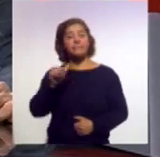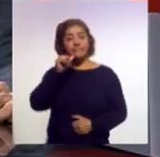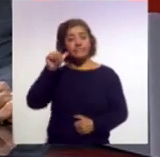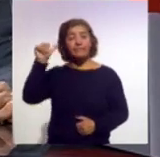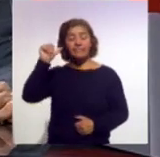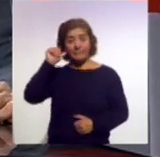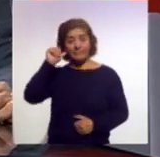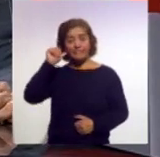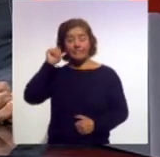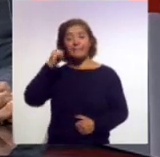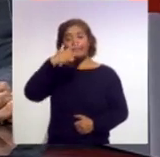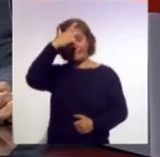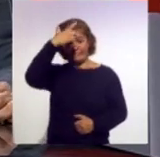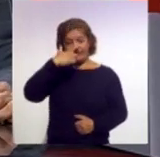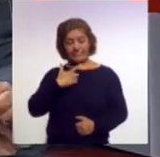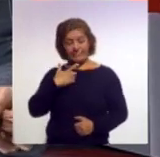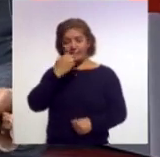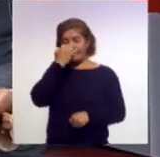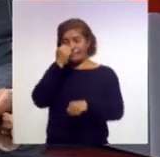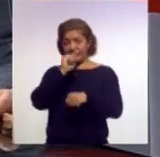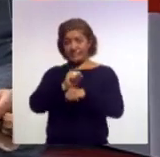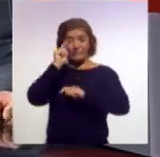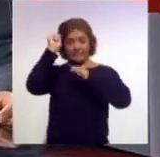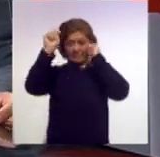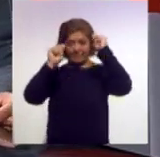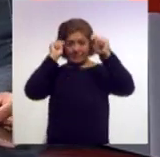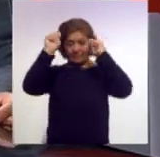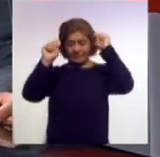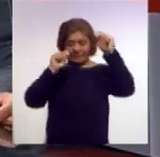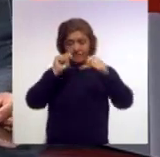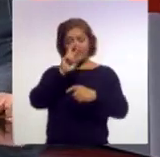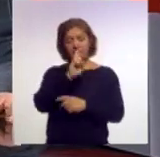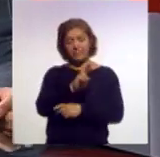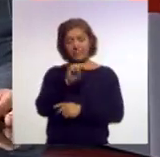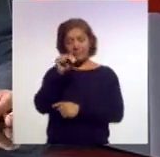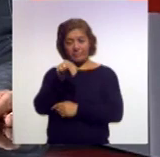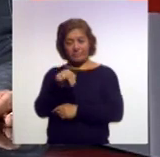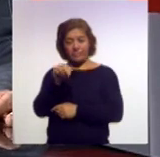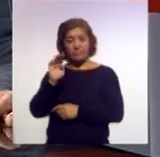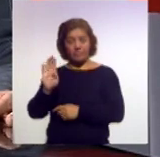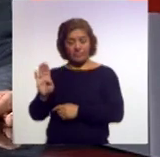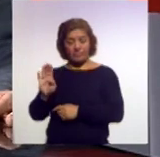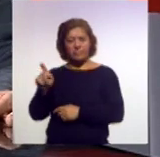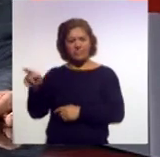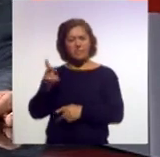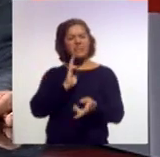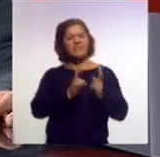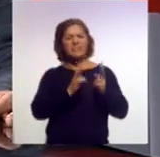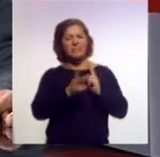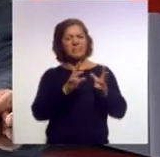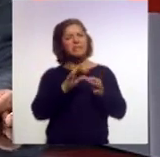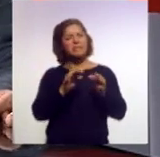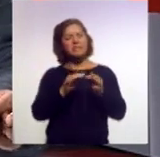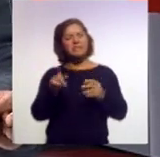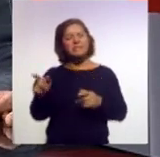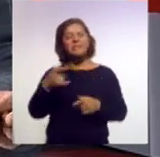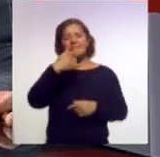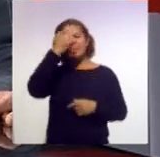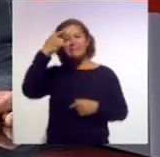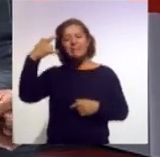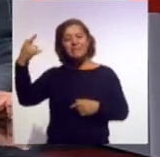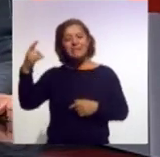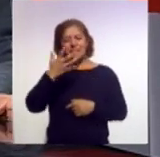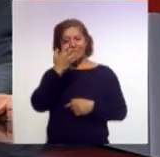en la tercera emisión el secretario de Turismo en el Estado, Roberto Núñez Baleón platicó sobre los resultados del Carnaval 500